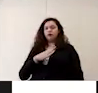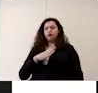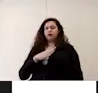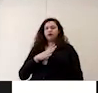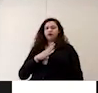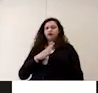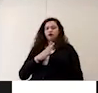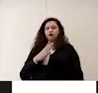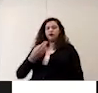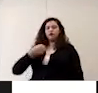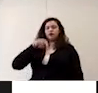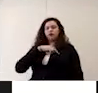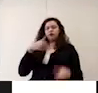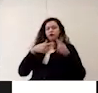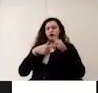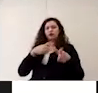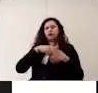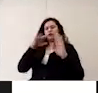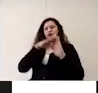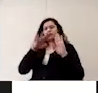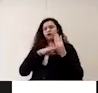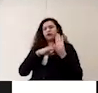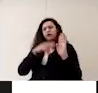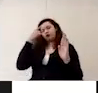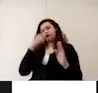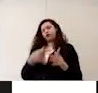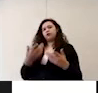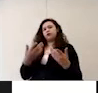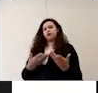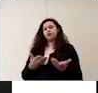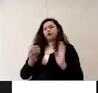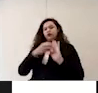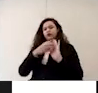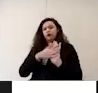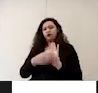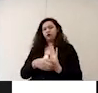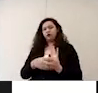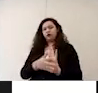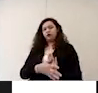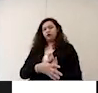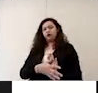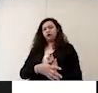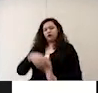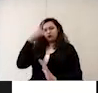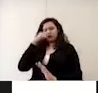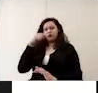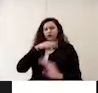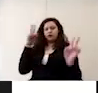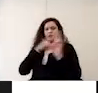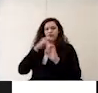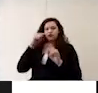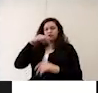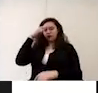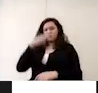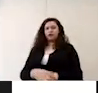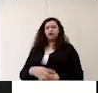debemos seguir estos lineamientos que son los que están estipulados en los lineamientos de la Ciudad de México que